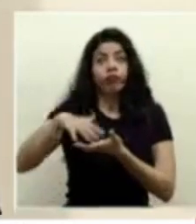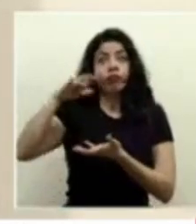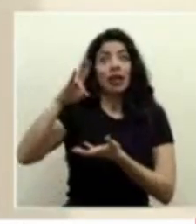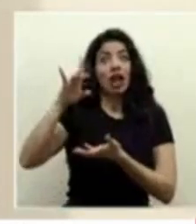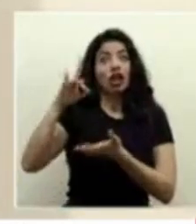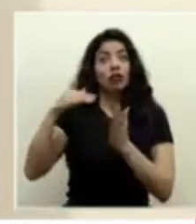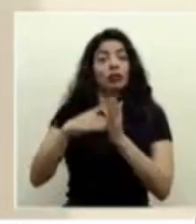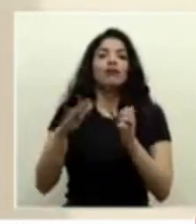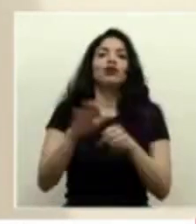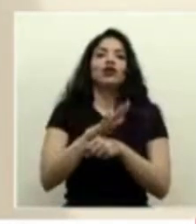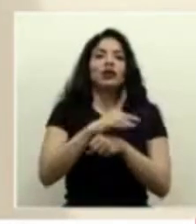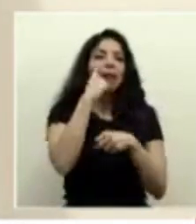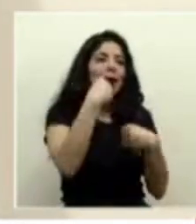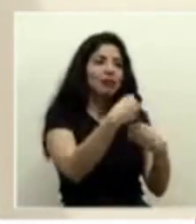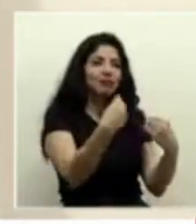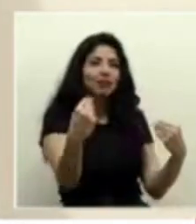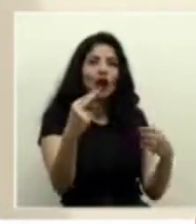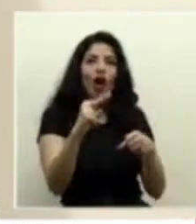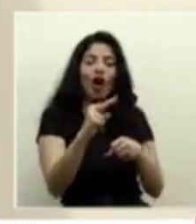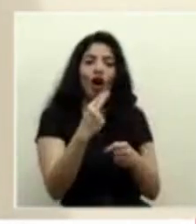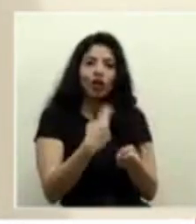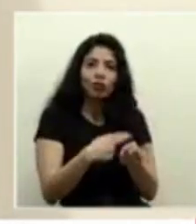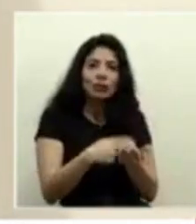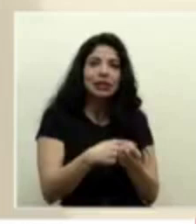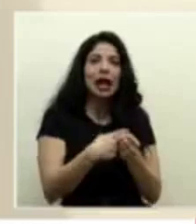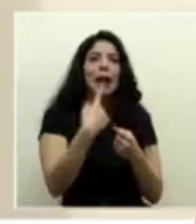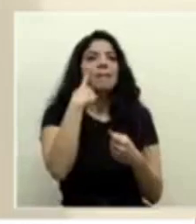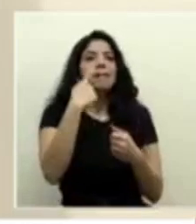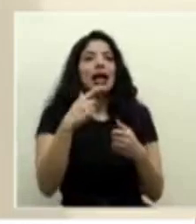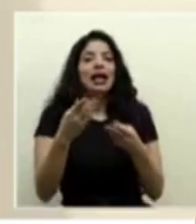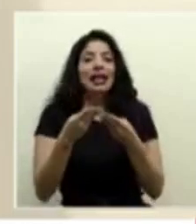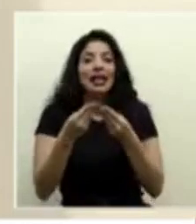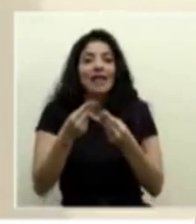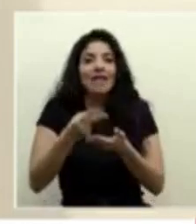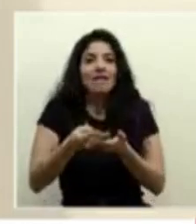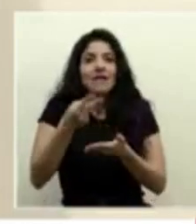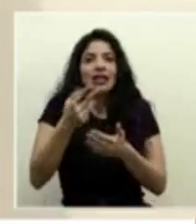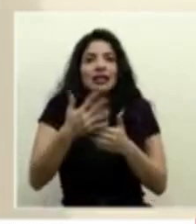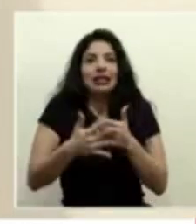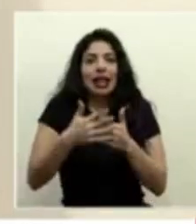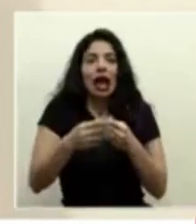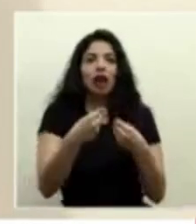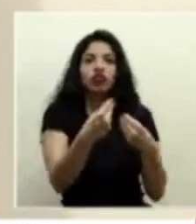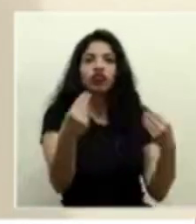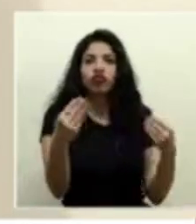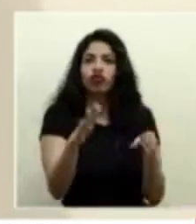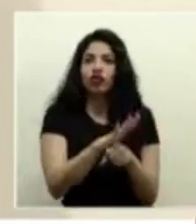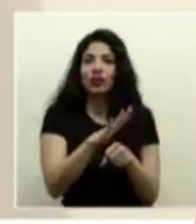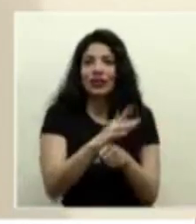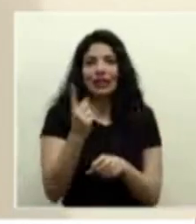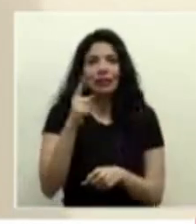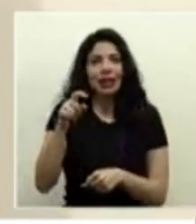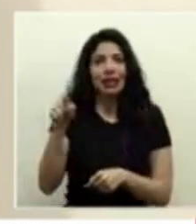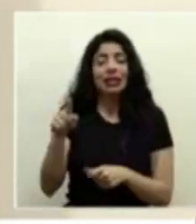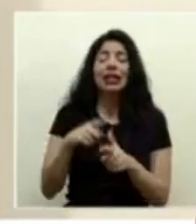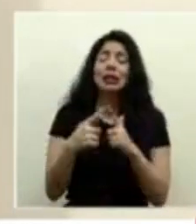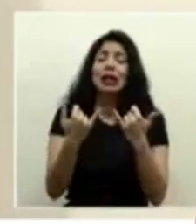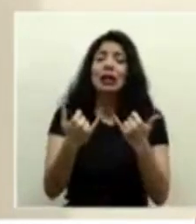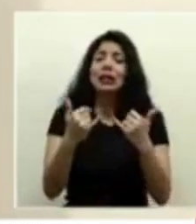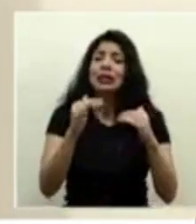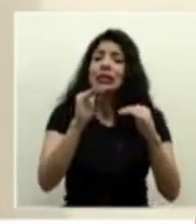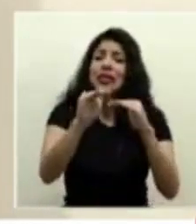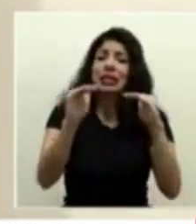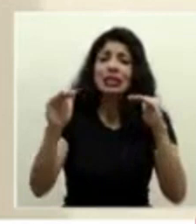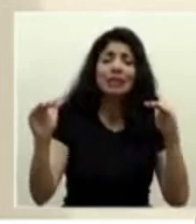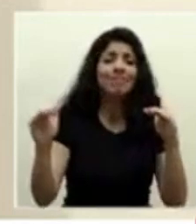los hospitales y garantizar el suministro de este líquido tan vital entonces hacemos un llamado un